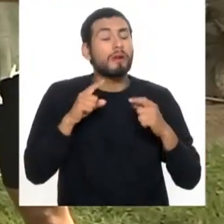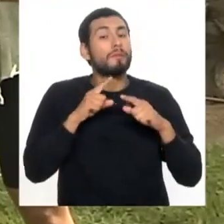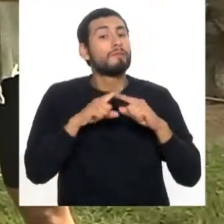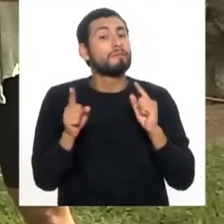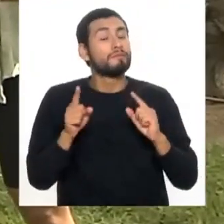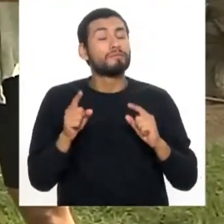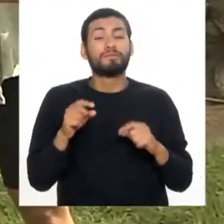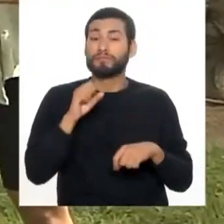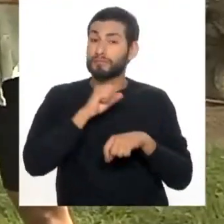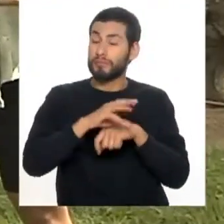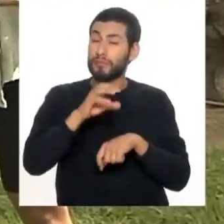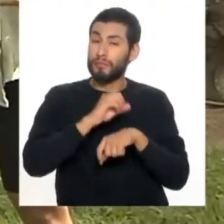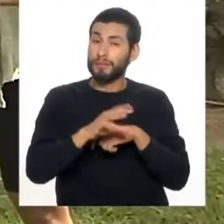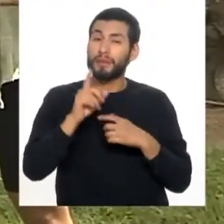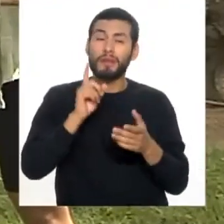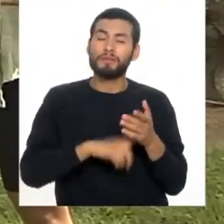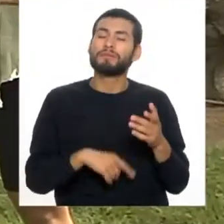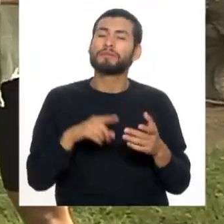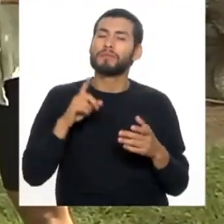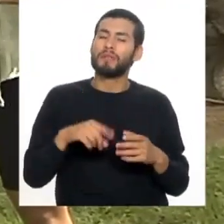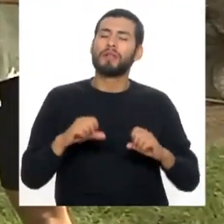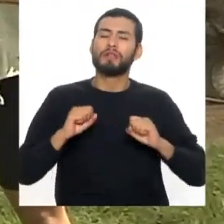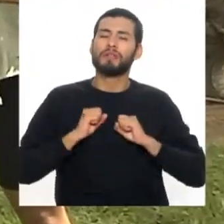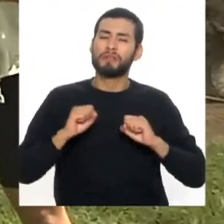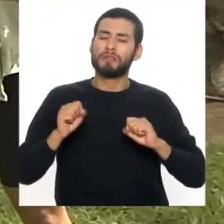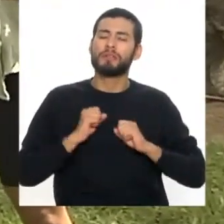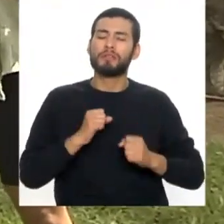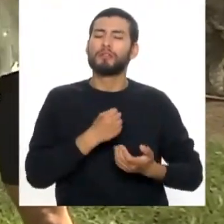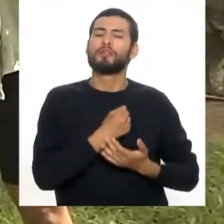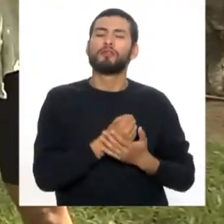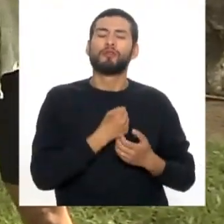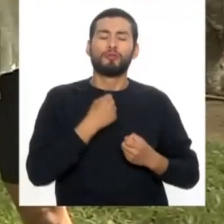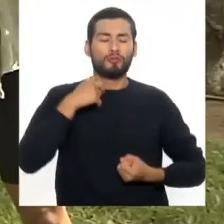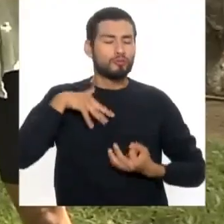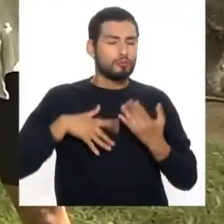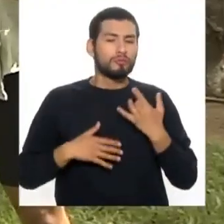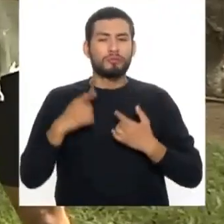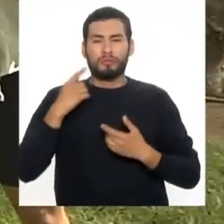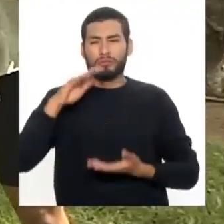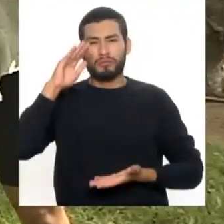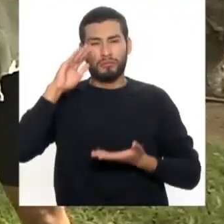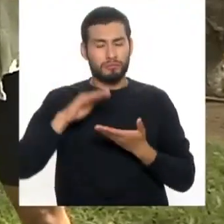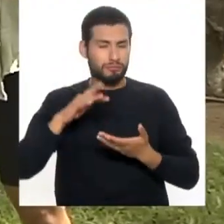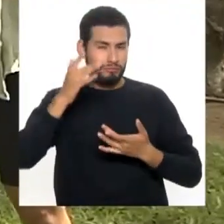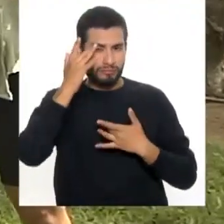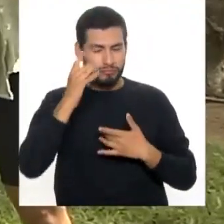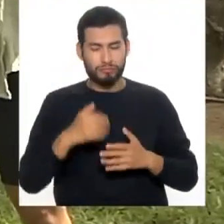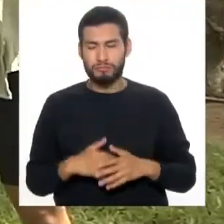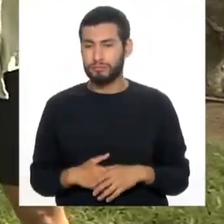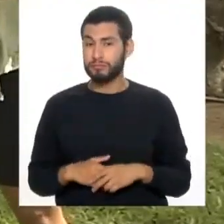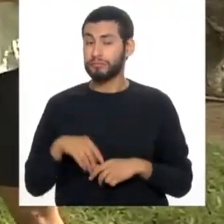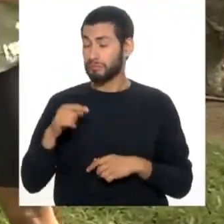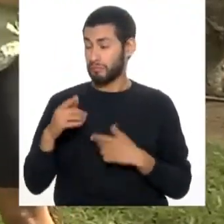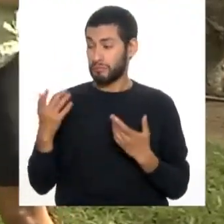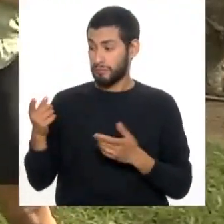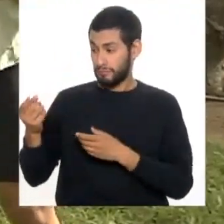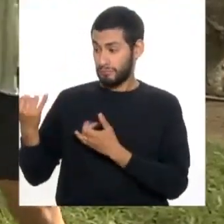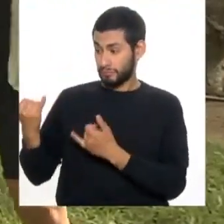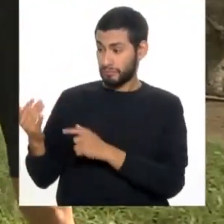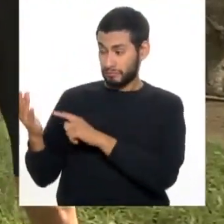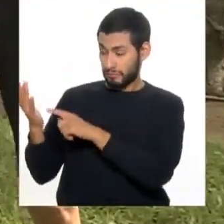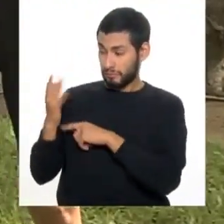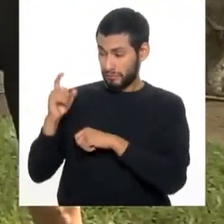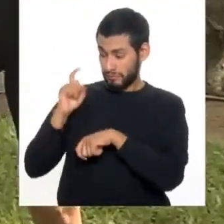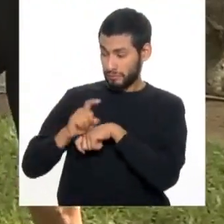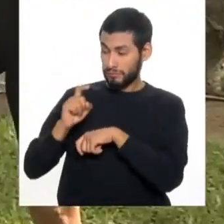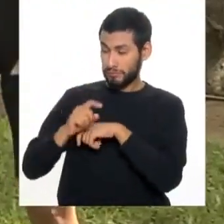sí se recomienda es hacer entrenamientos cardiovascular precisamente para disminuir esta patología. Ajá, y parte del entrenamiento que tú nos vas a enseñar hoy día